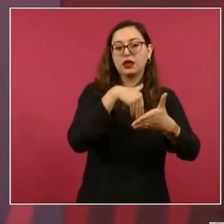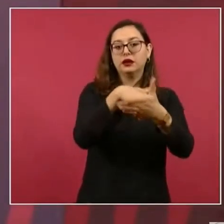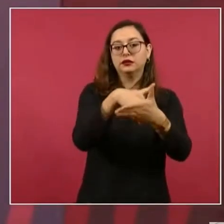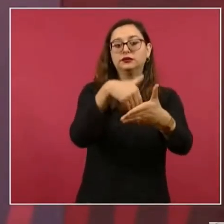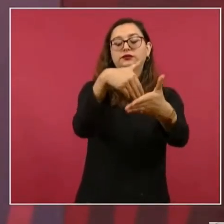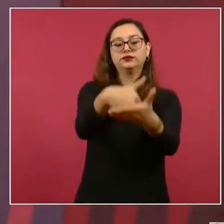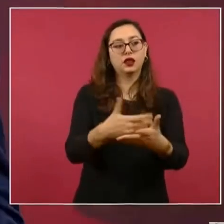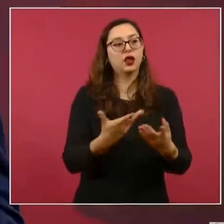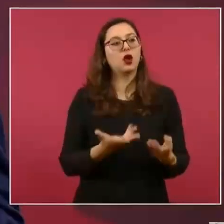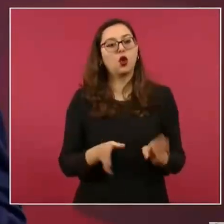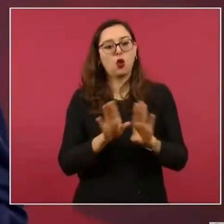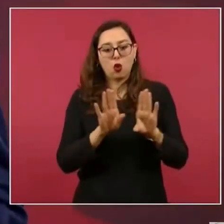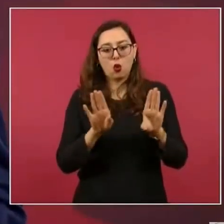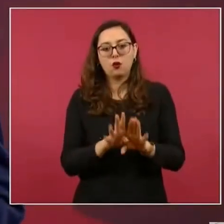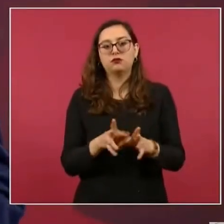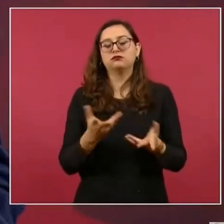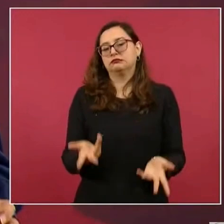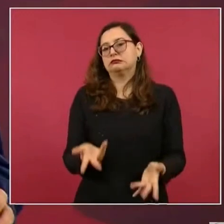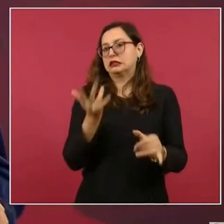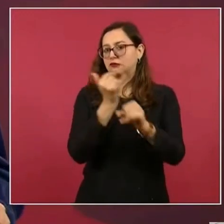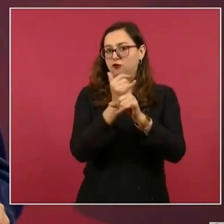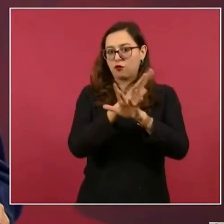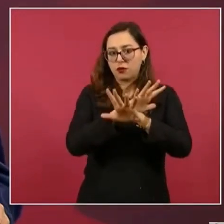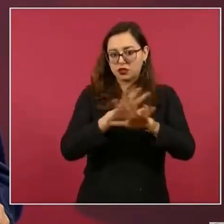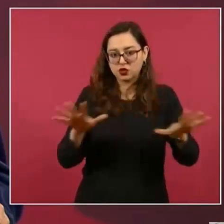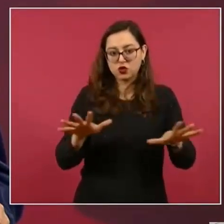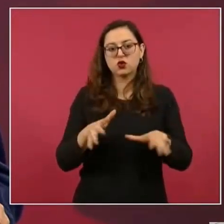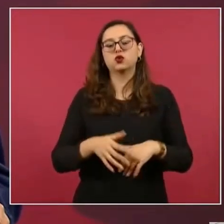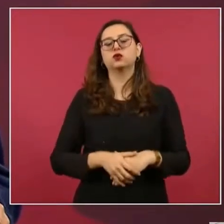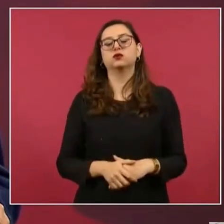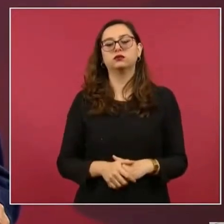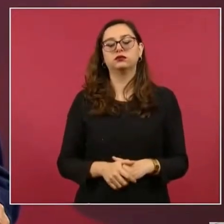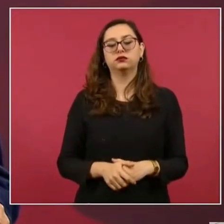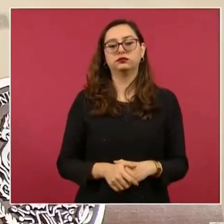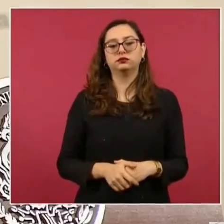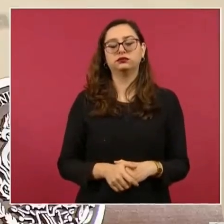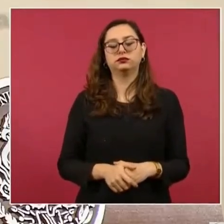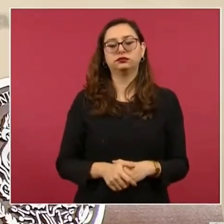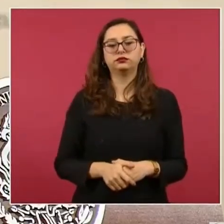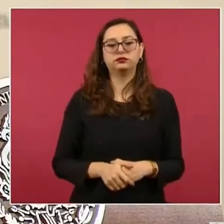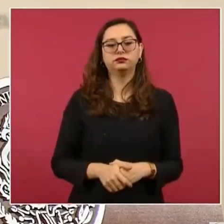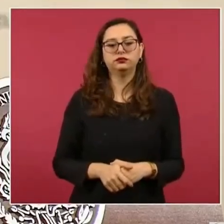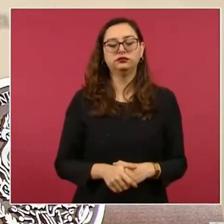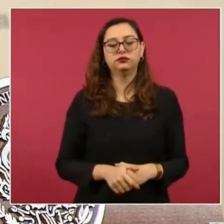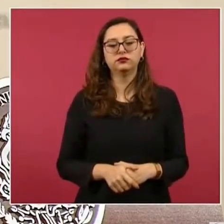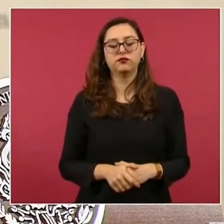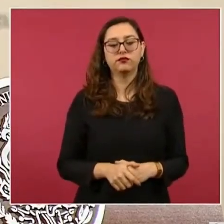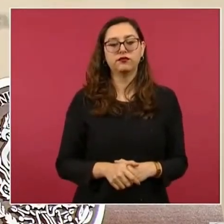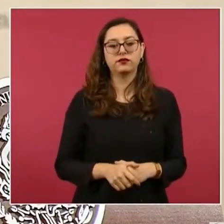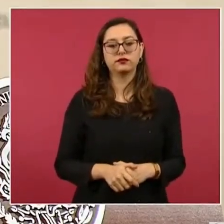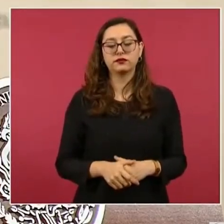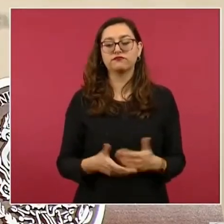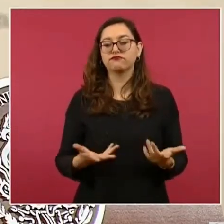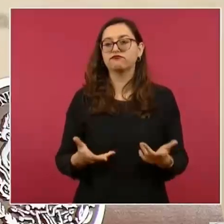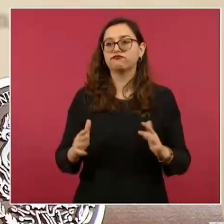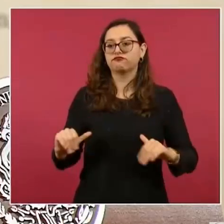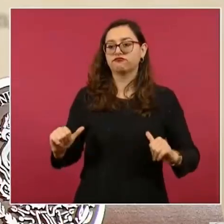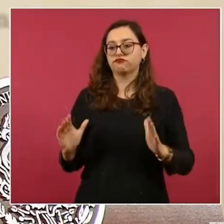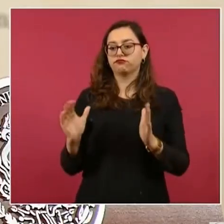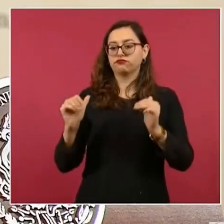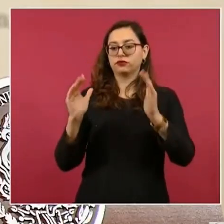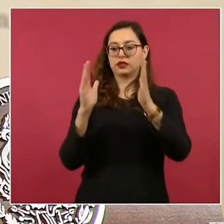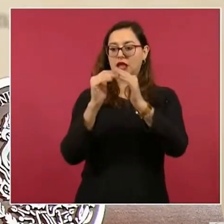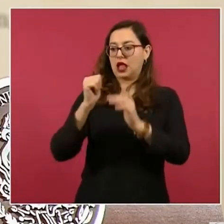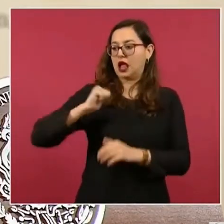Se tiene que informar sobre las zonas arqueológicas,